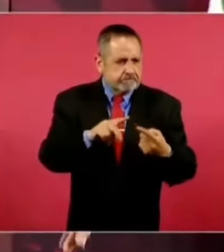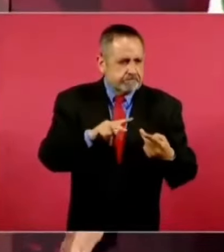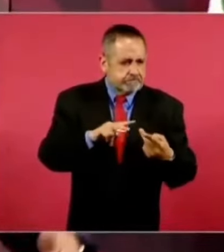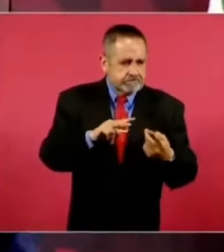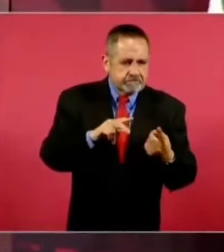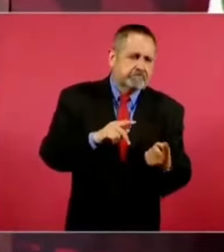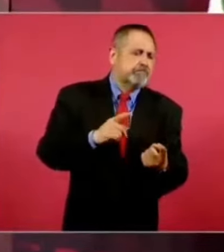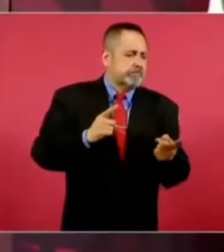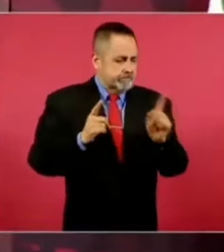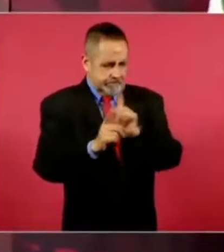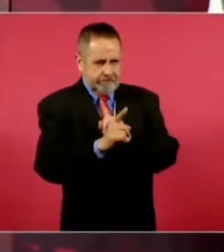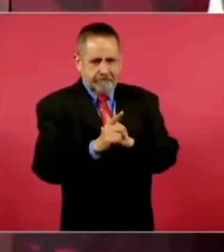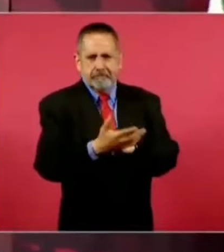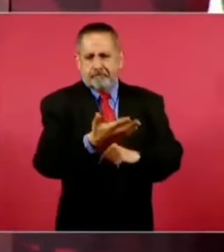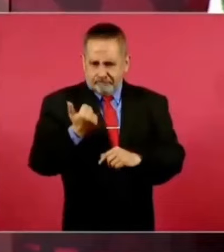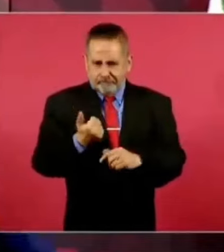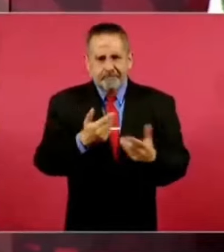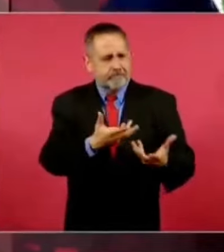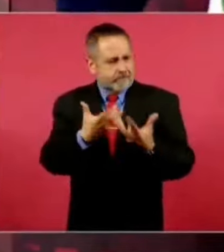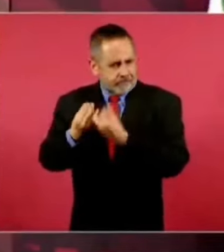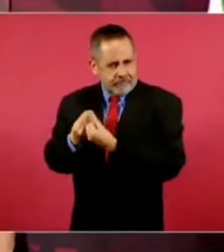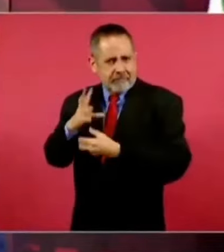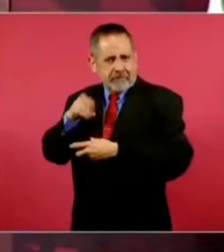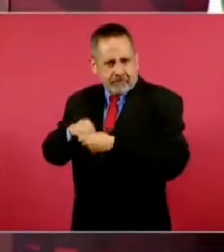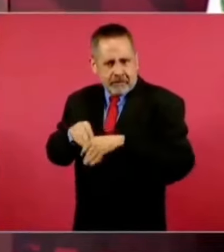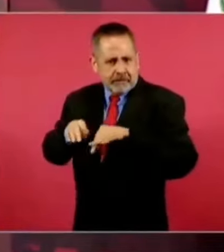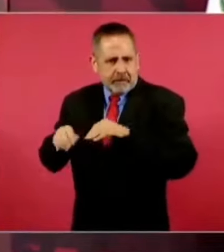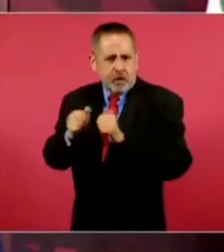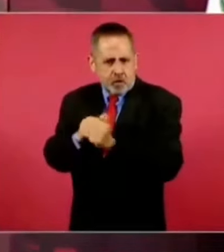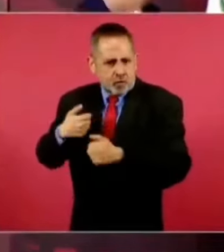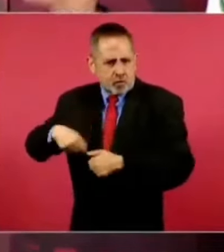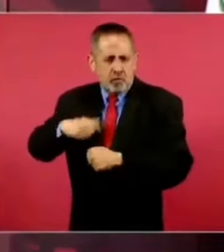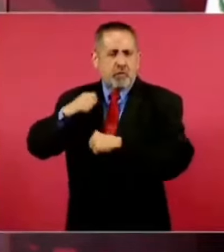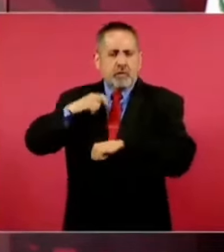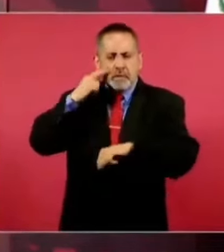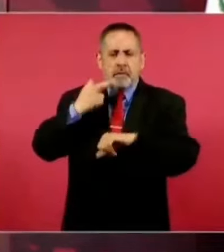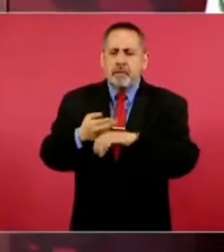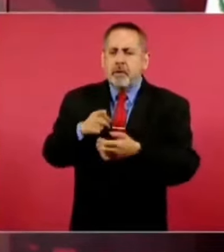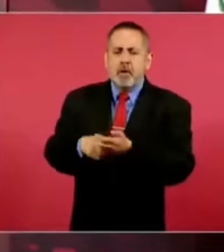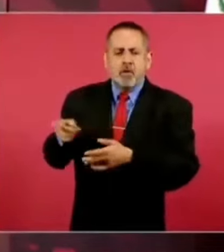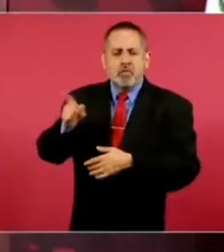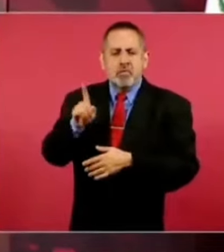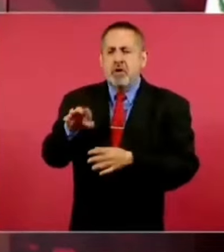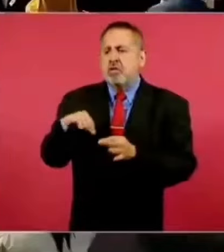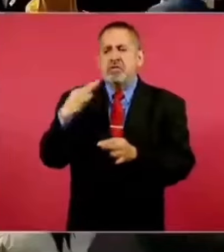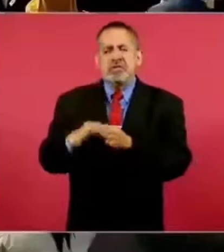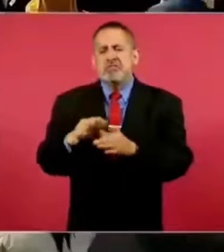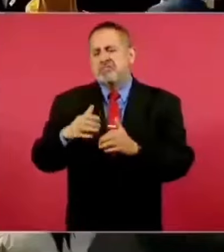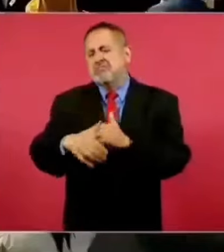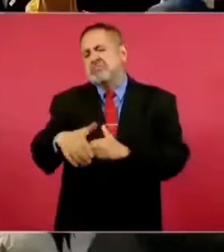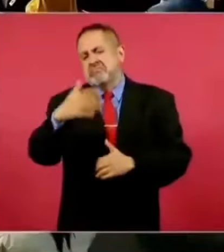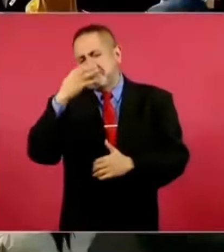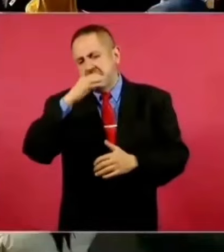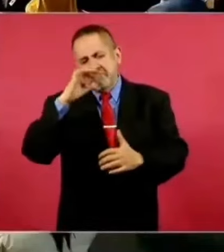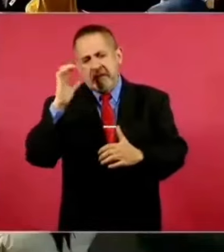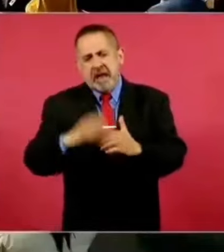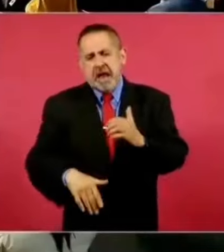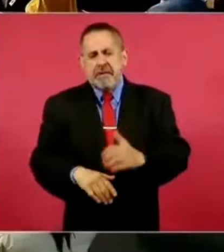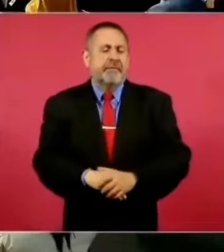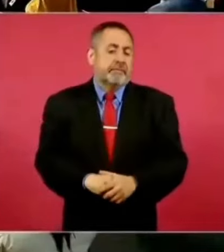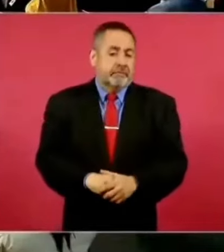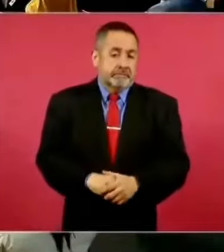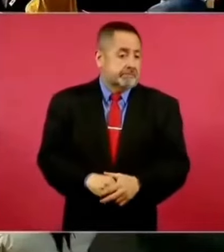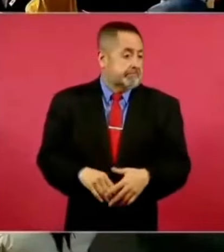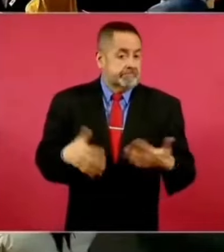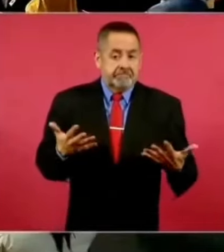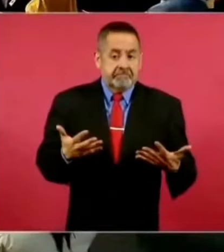cargo del proyecto y nos está ayudando mucho. Ya vamos a concluir, vamos a terminar. Y así